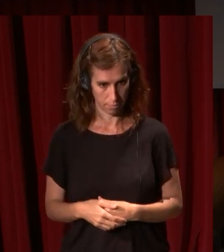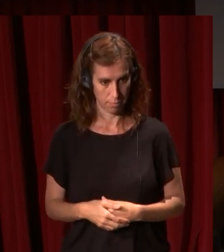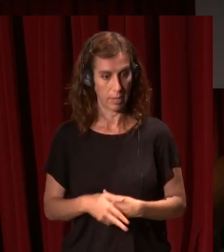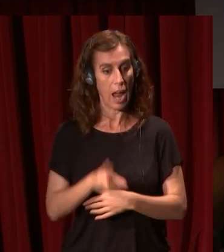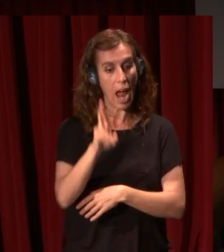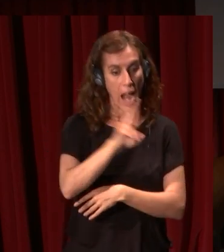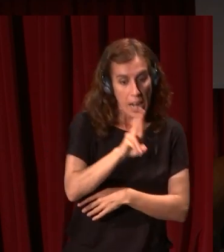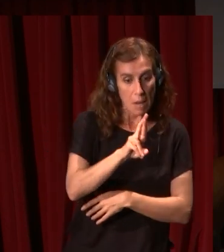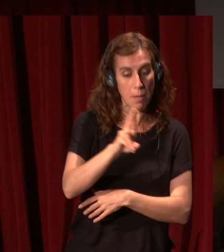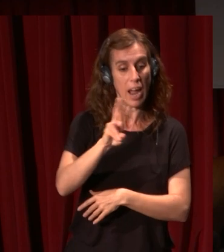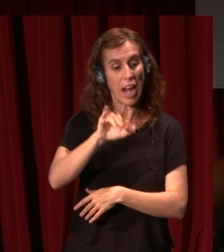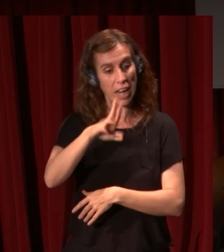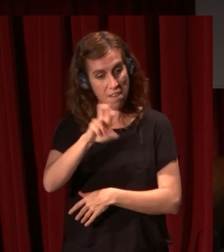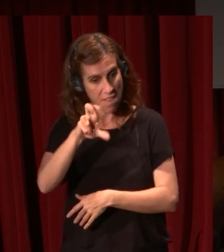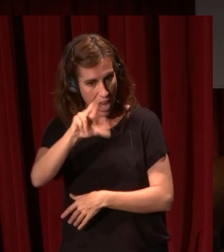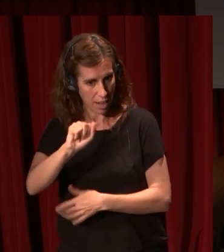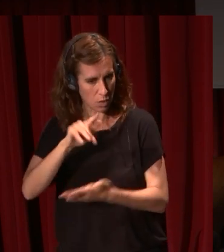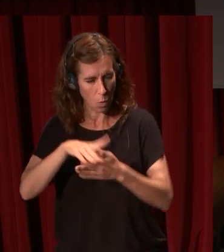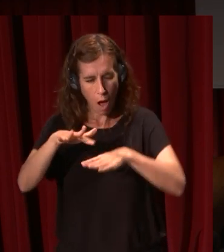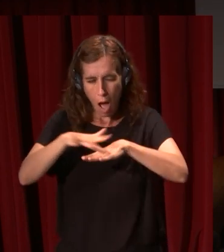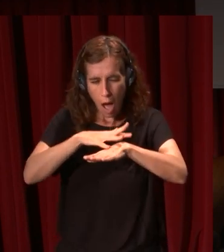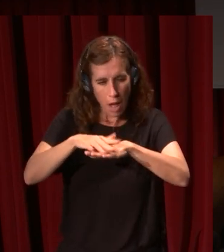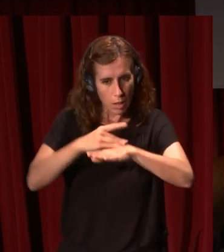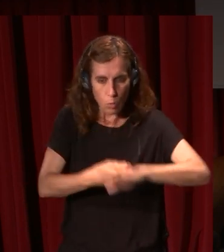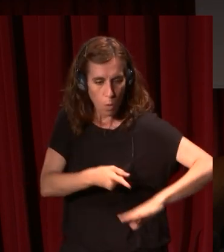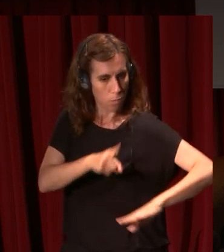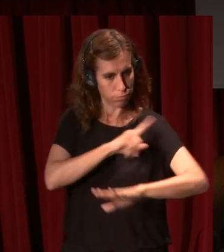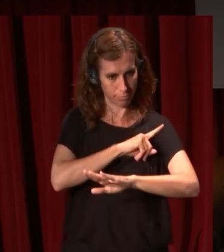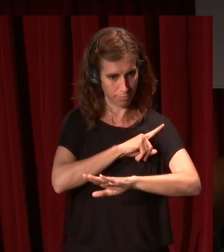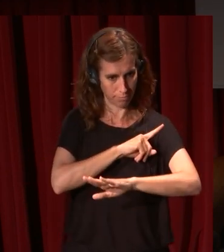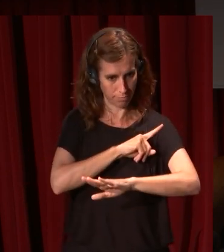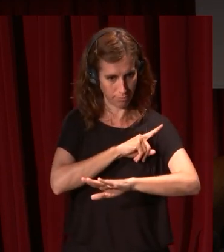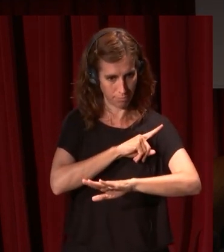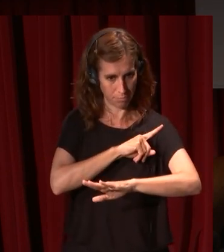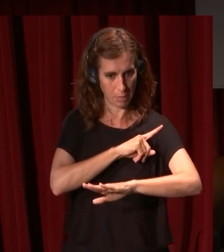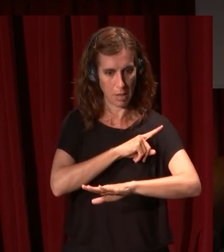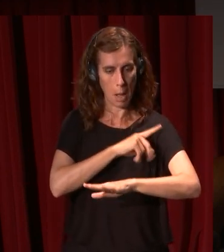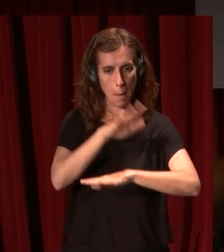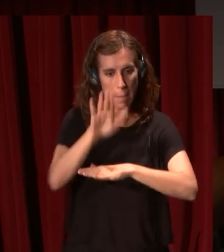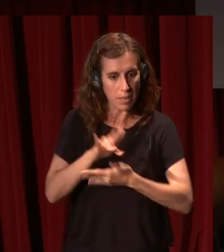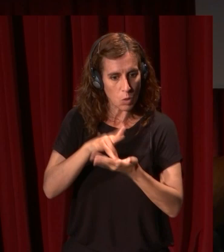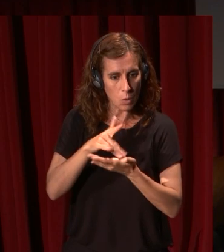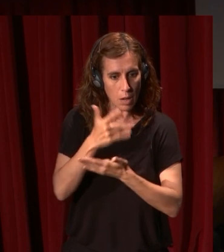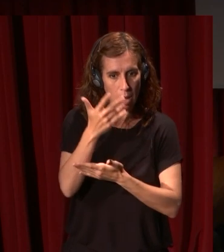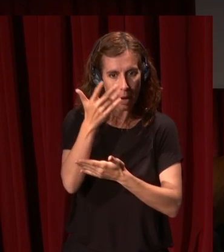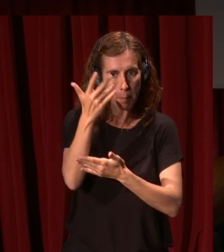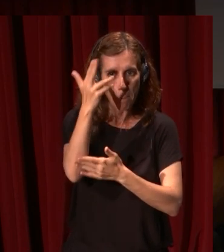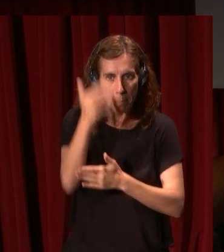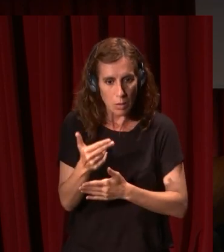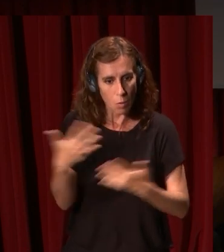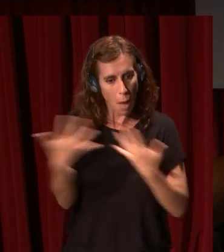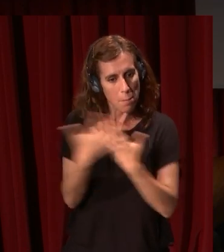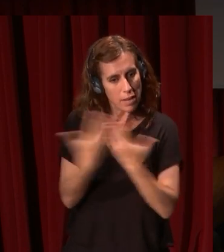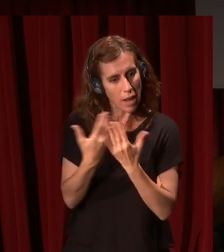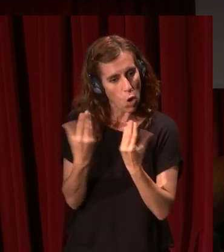Rembrandt son pintores que extreman mucho la textura que parecen no solo pintar sino hacer bajos relieves Rivera